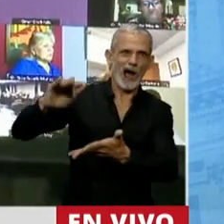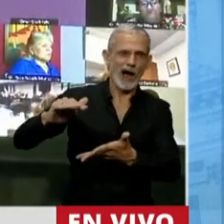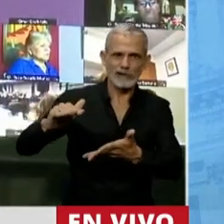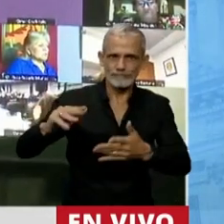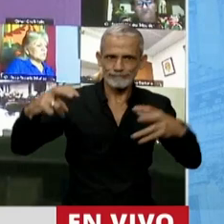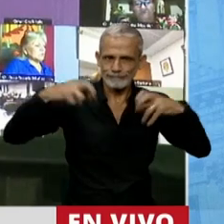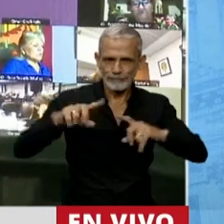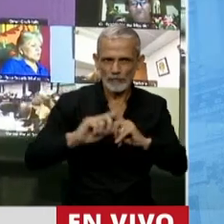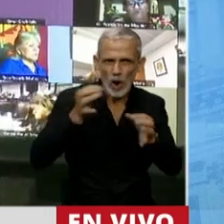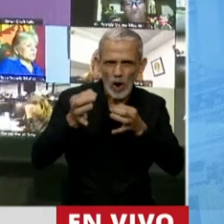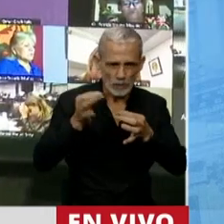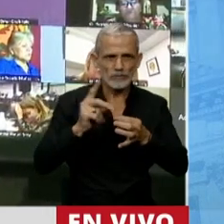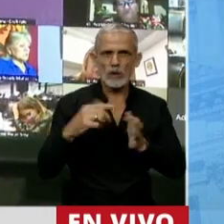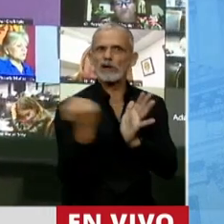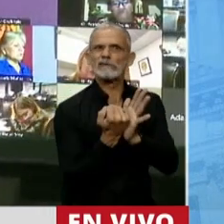riqueza.